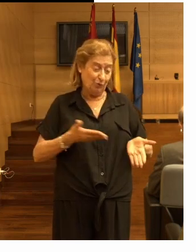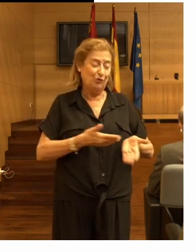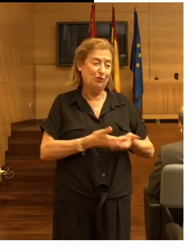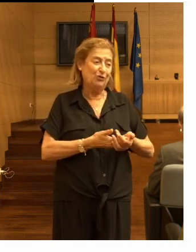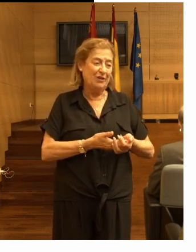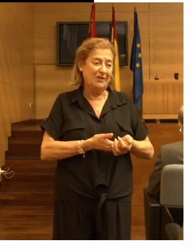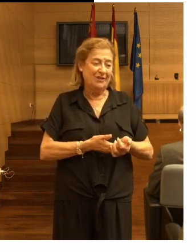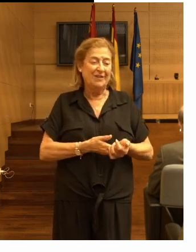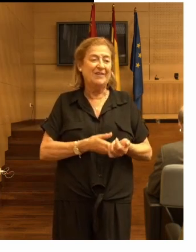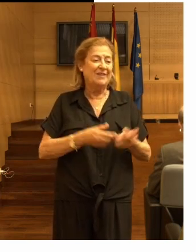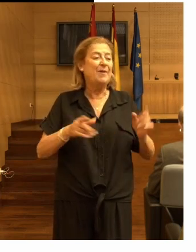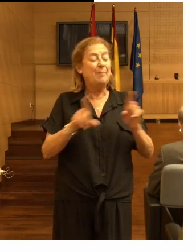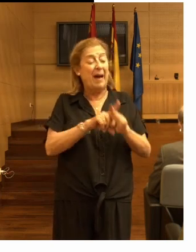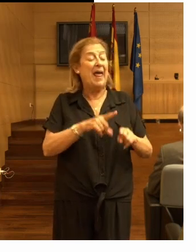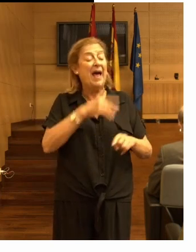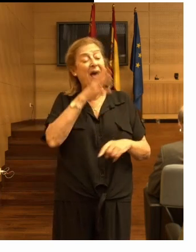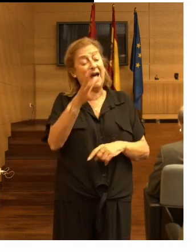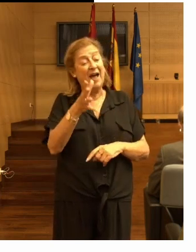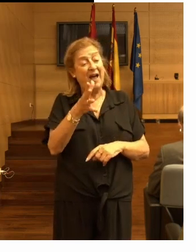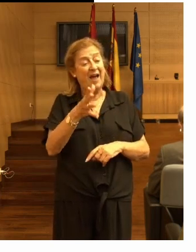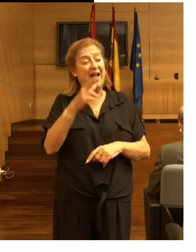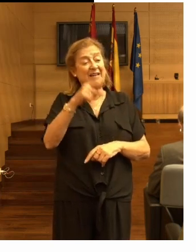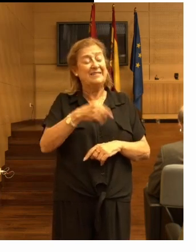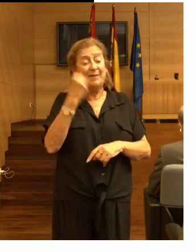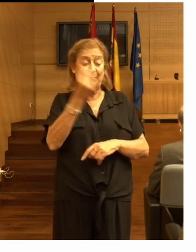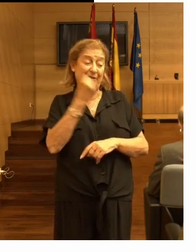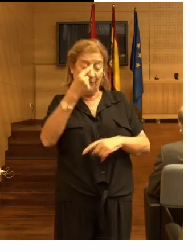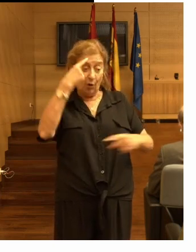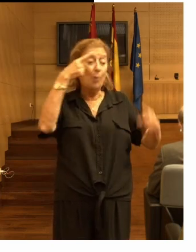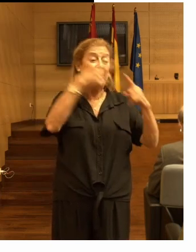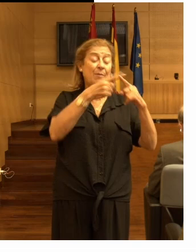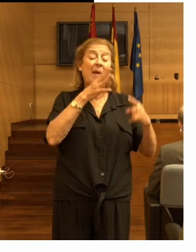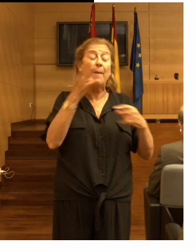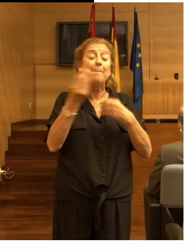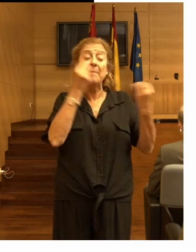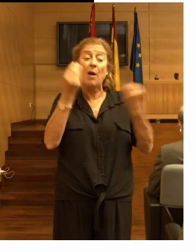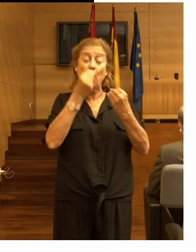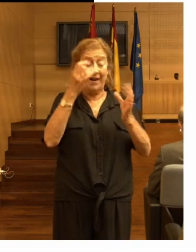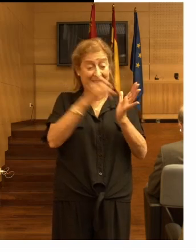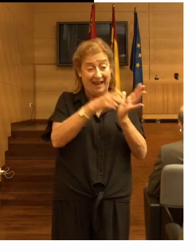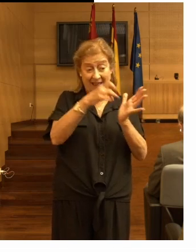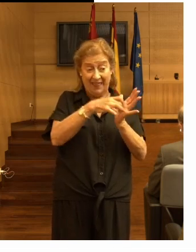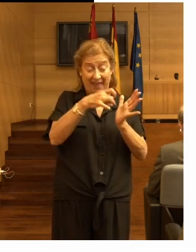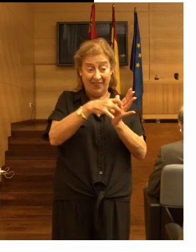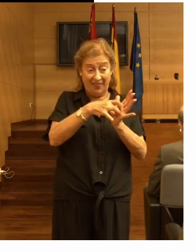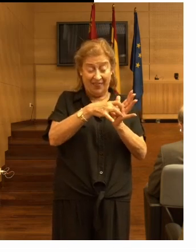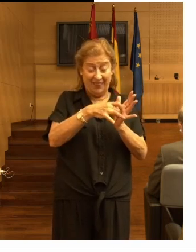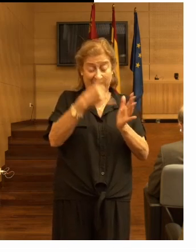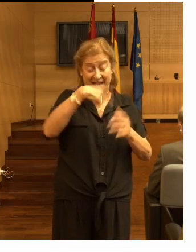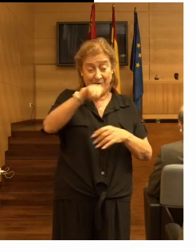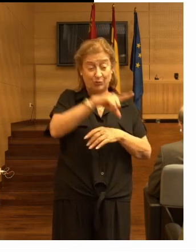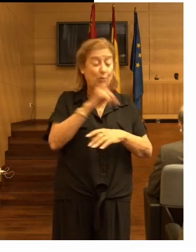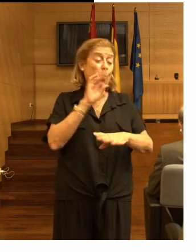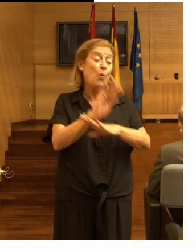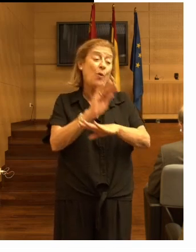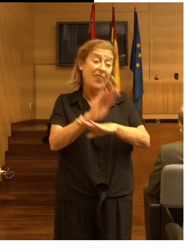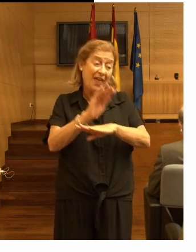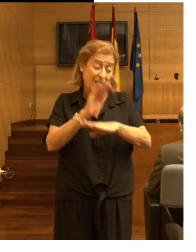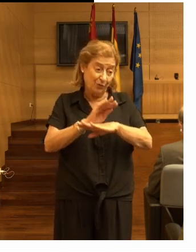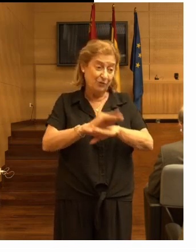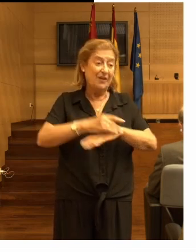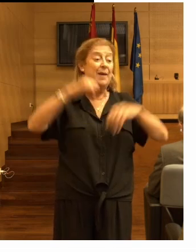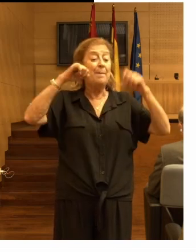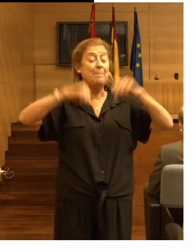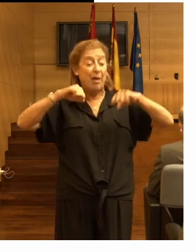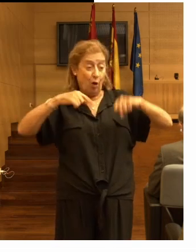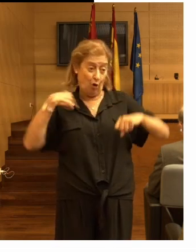en pos de este estupendo objetivo que es mejorar la calidad de los cuidados de los adultos de nuestros